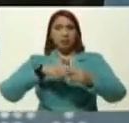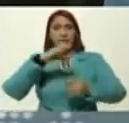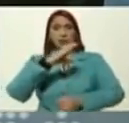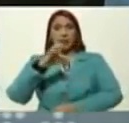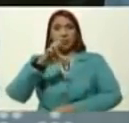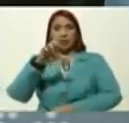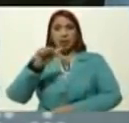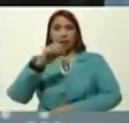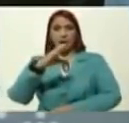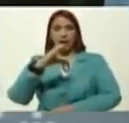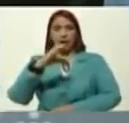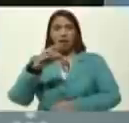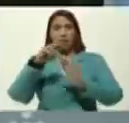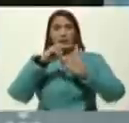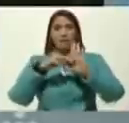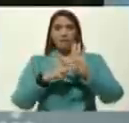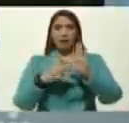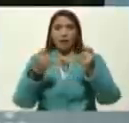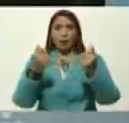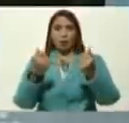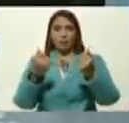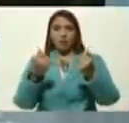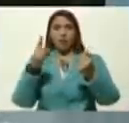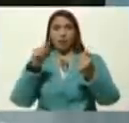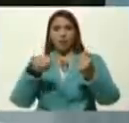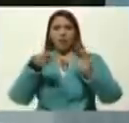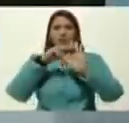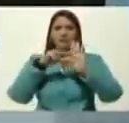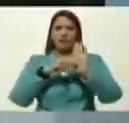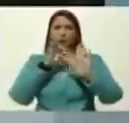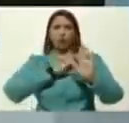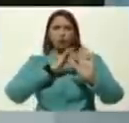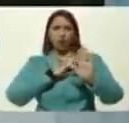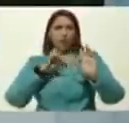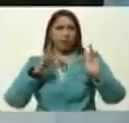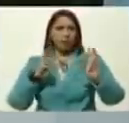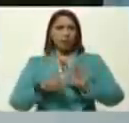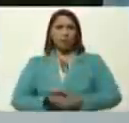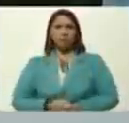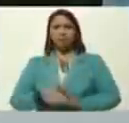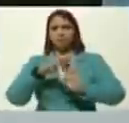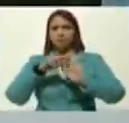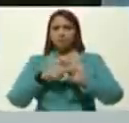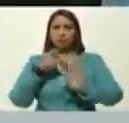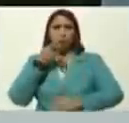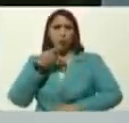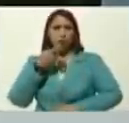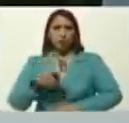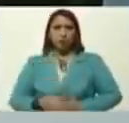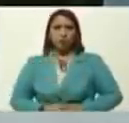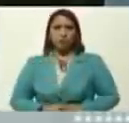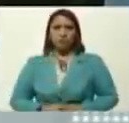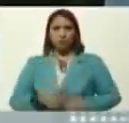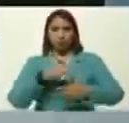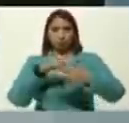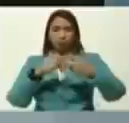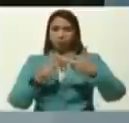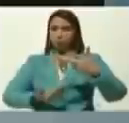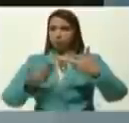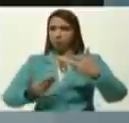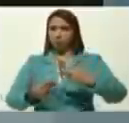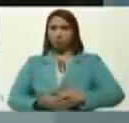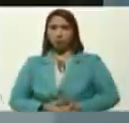a nivel de economía y finanzas, a nivel social, a nivel político, esos tres priorizados,